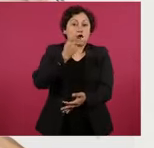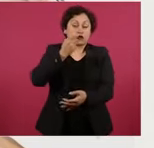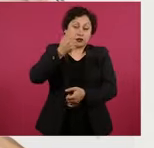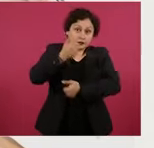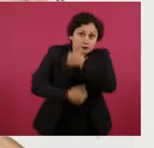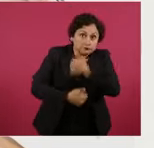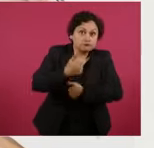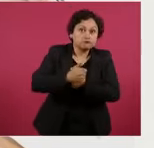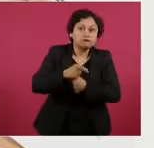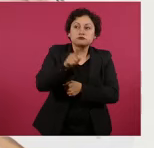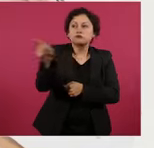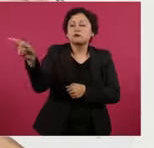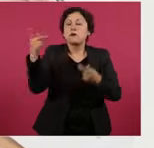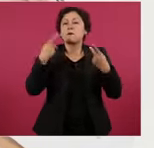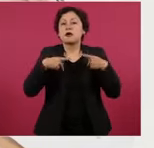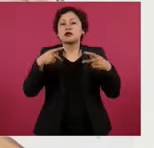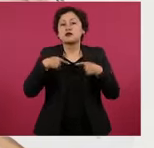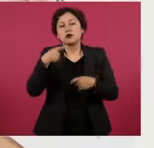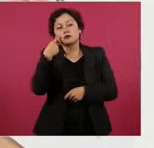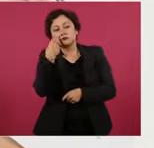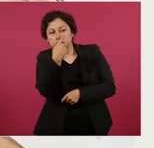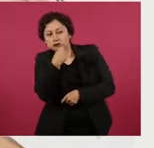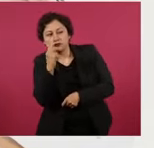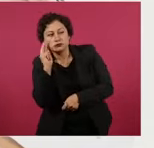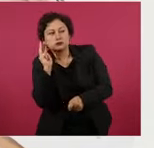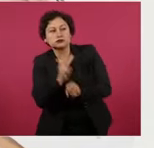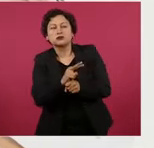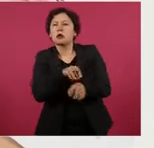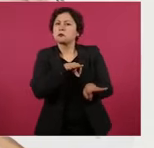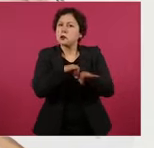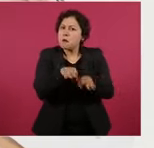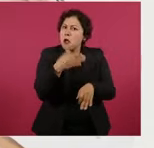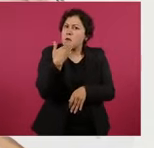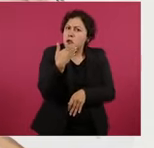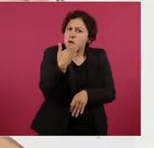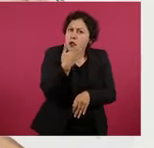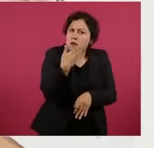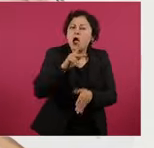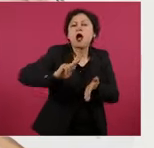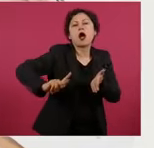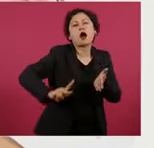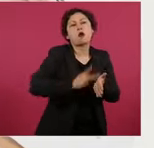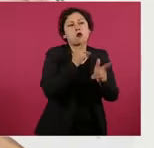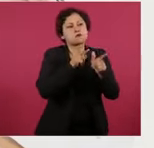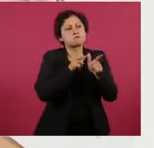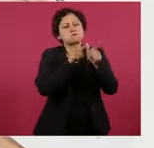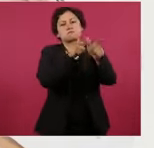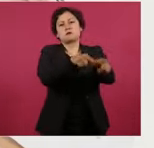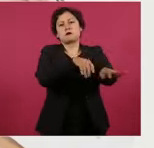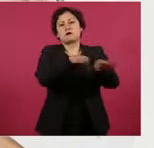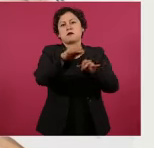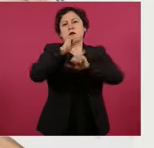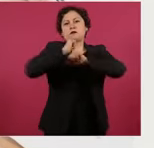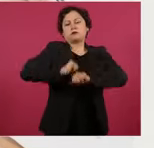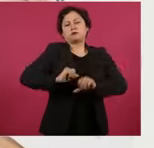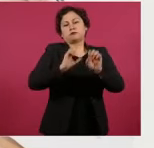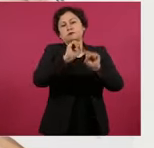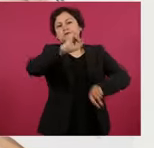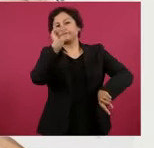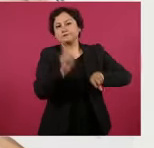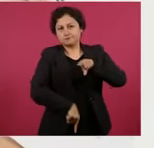bien su trabajo y por ello sí los ratifica o no mediante el voto popular.